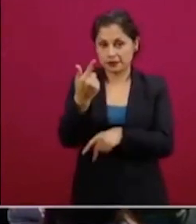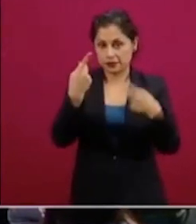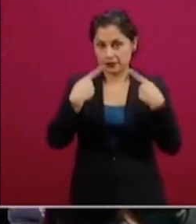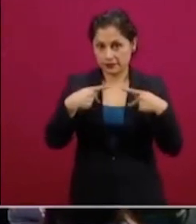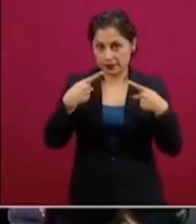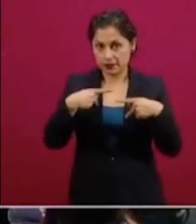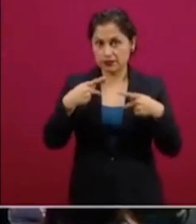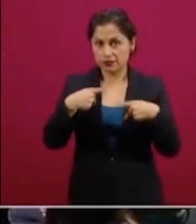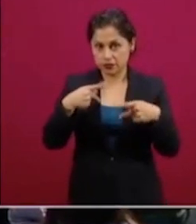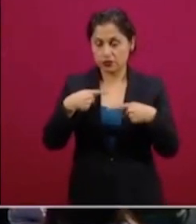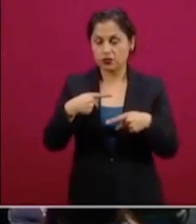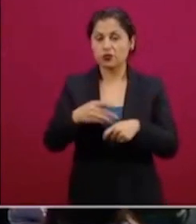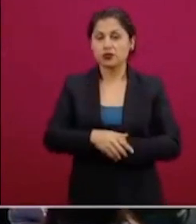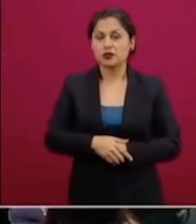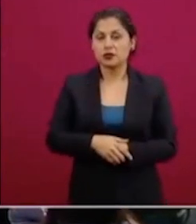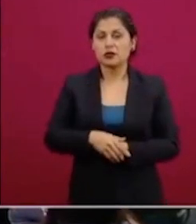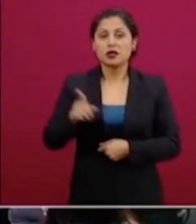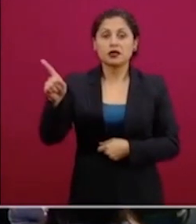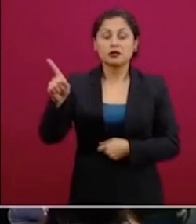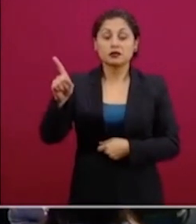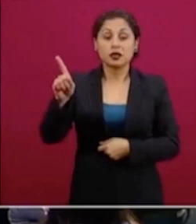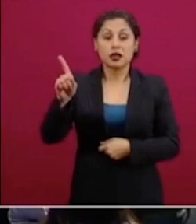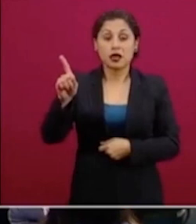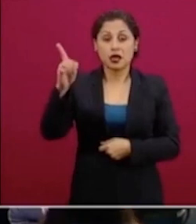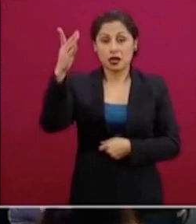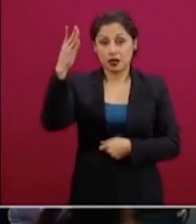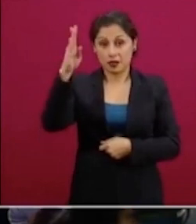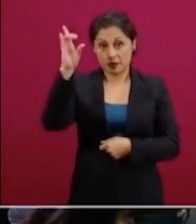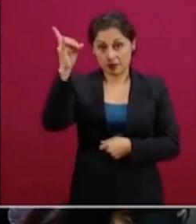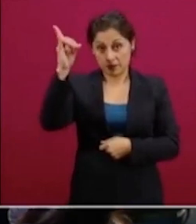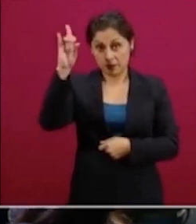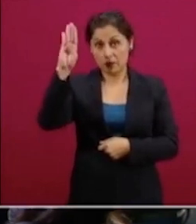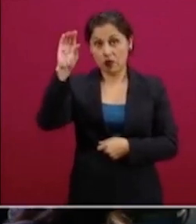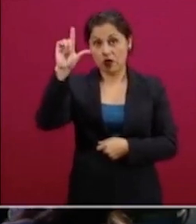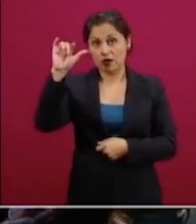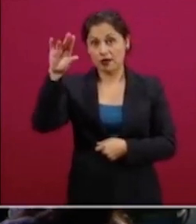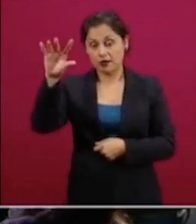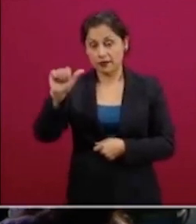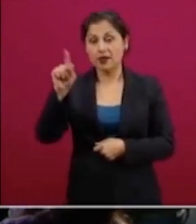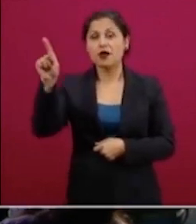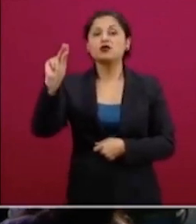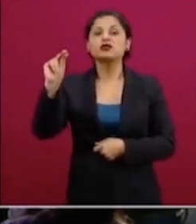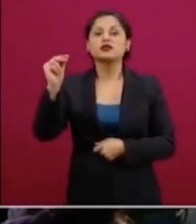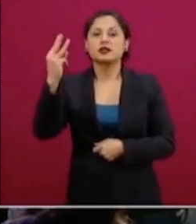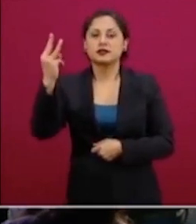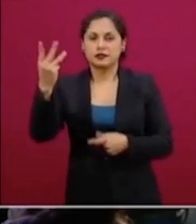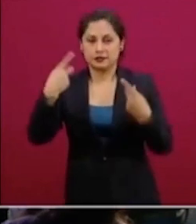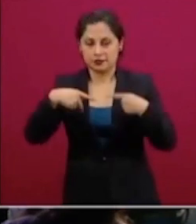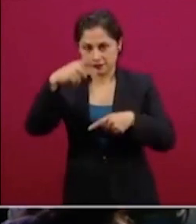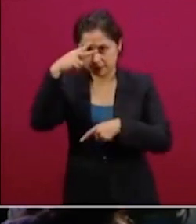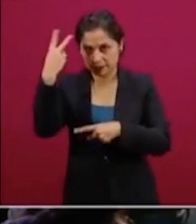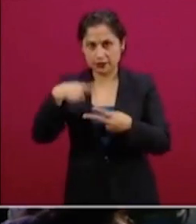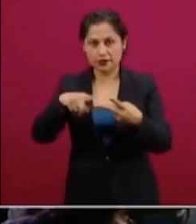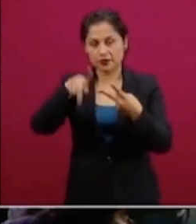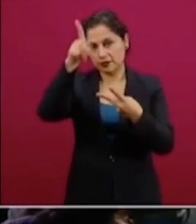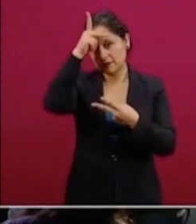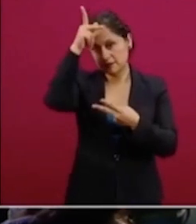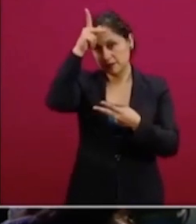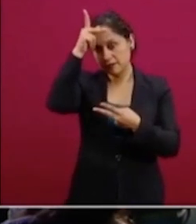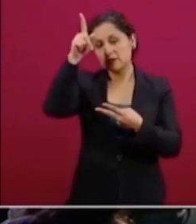en primer lugar de Bolivia, llegaron 83 mexicanos estaban allá, en segundo lugar Perú, 77,